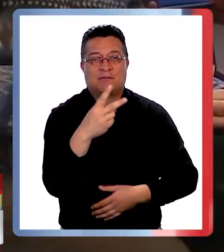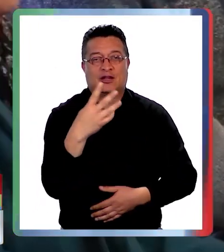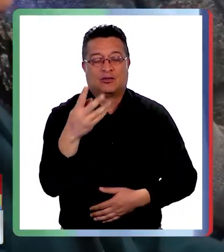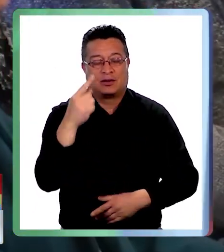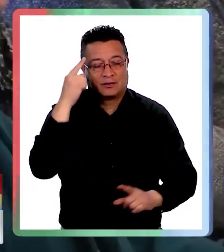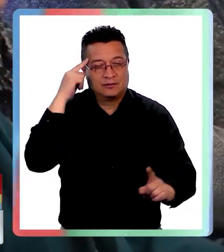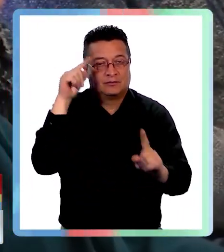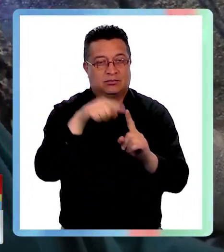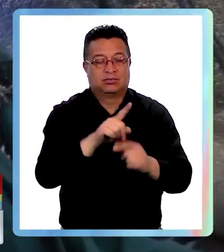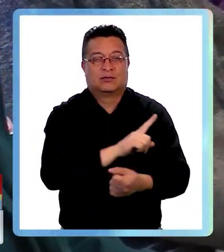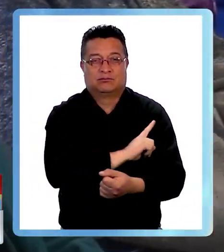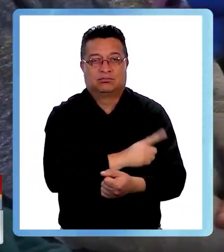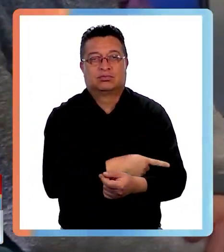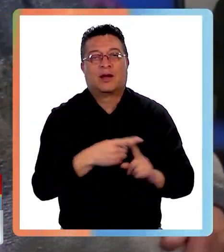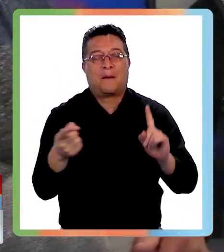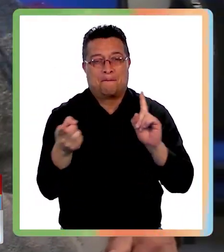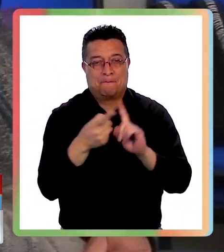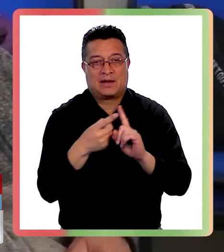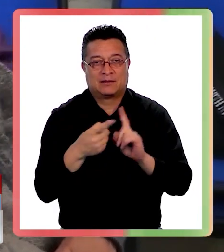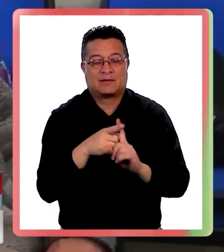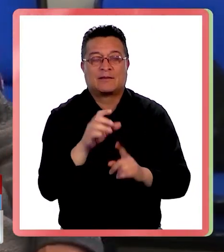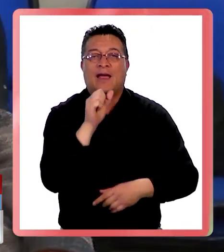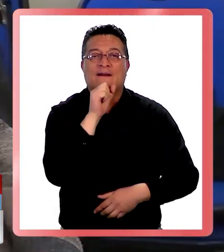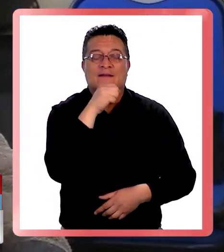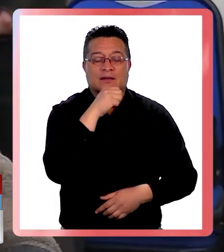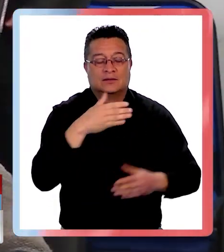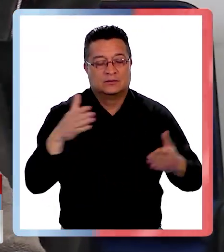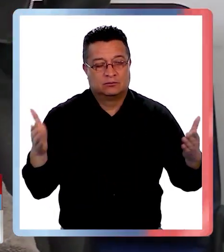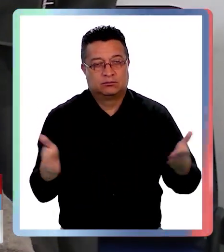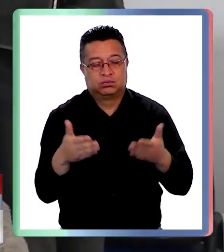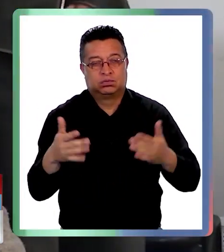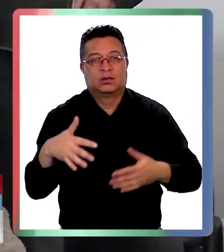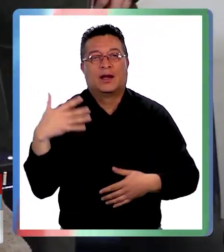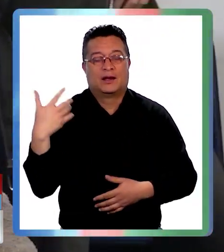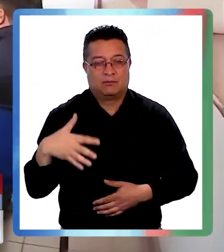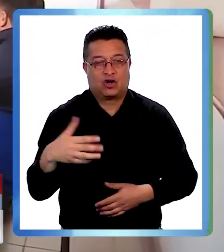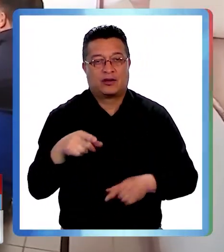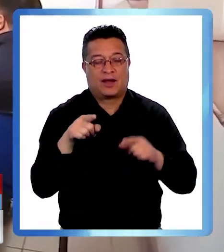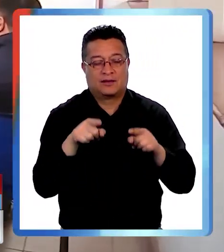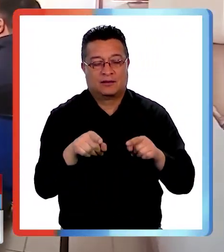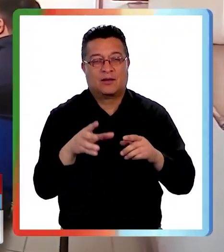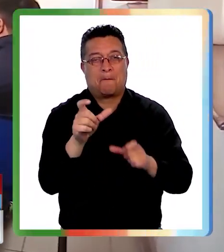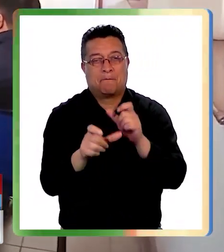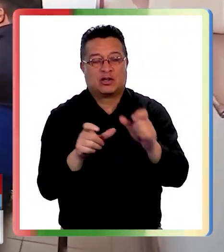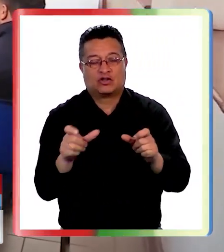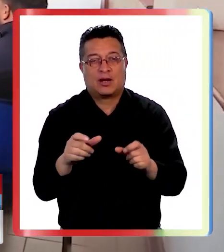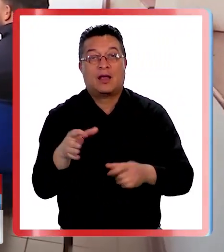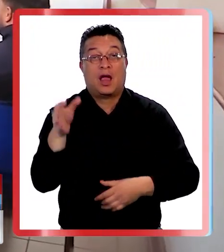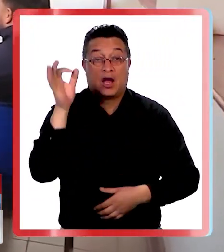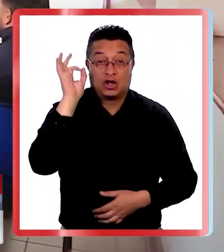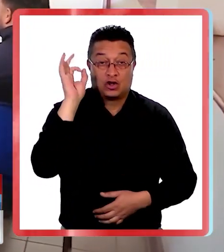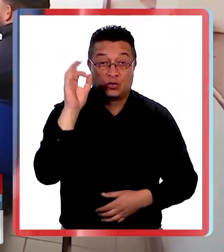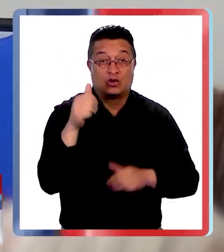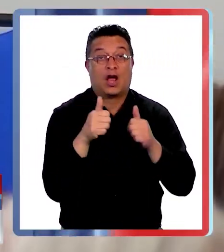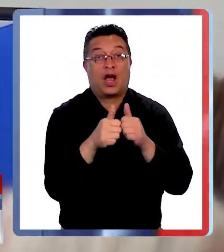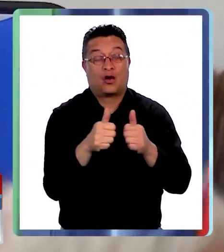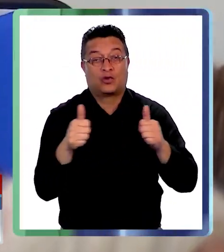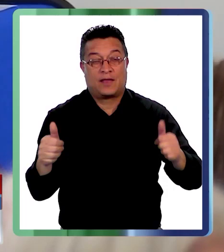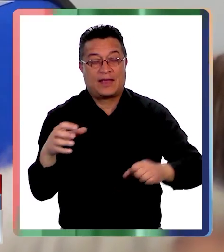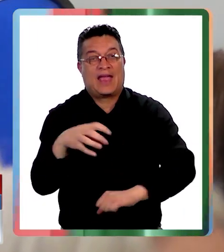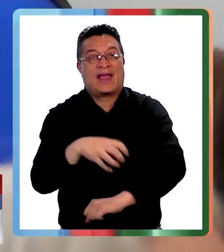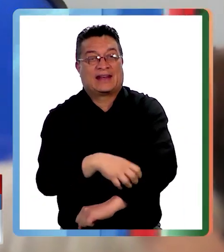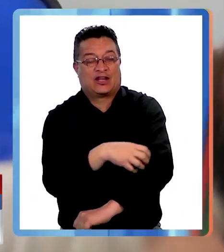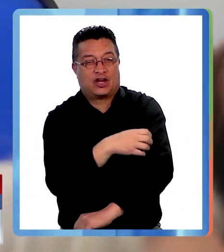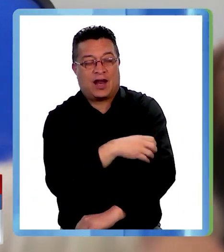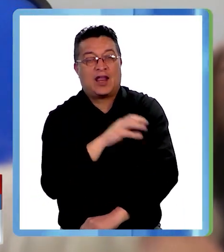iniciativa dirigida a fortalecer la participación y el envejecimiento activo de este importante segmento de la población. En una reunión con autoridades